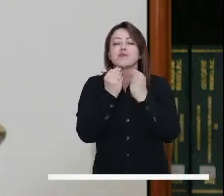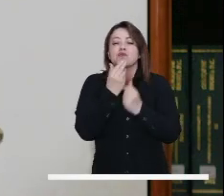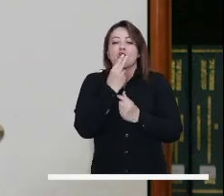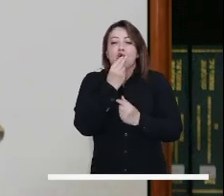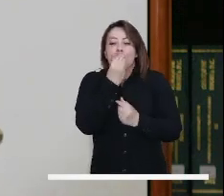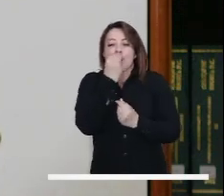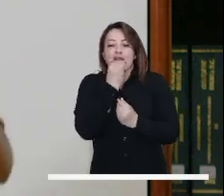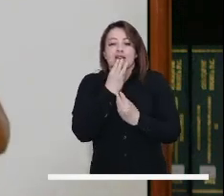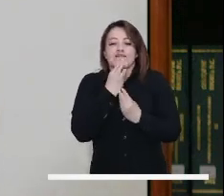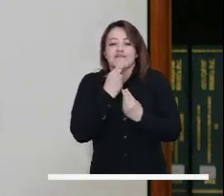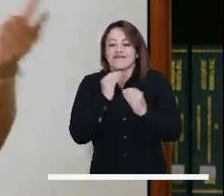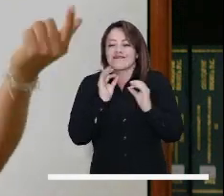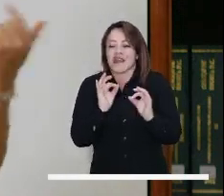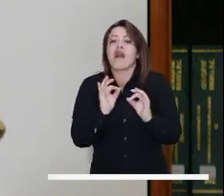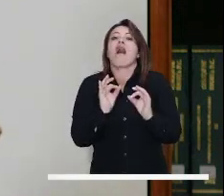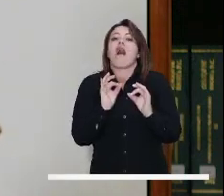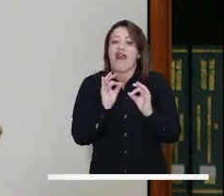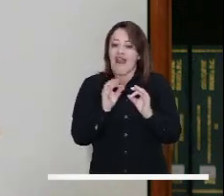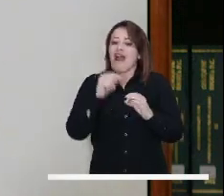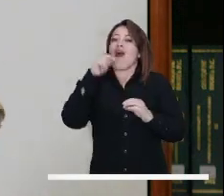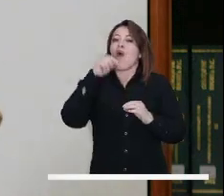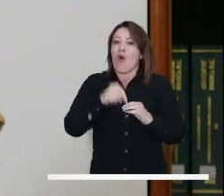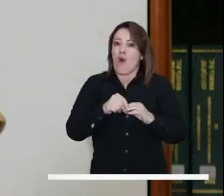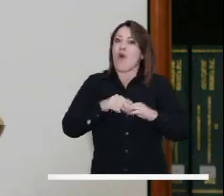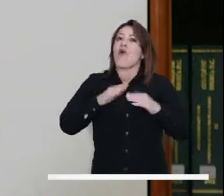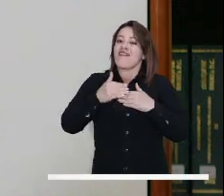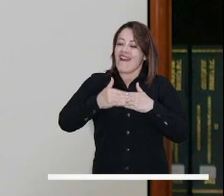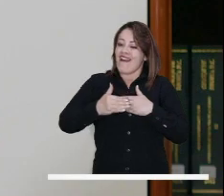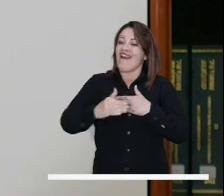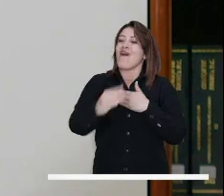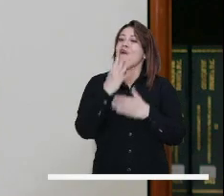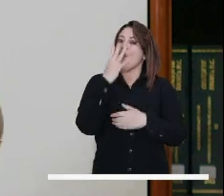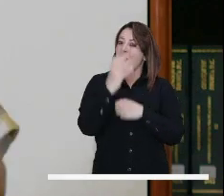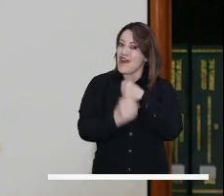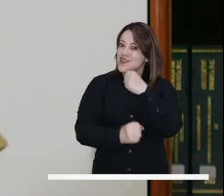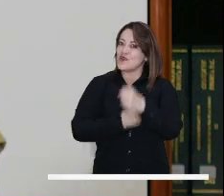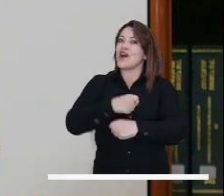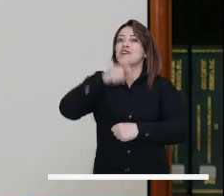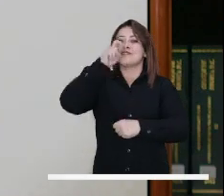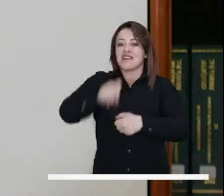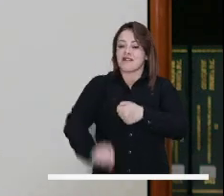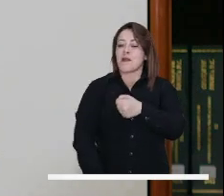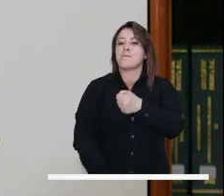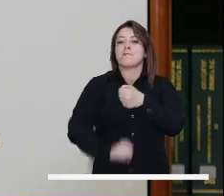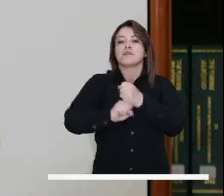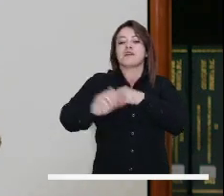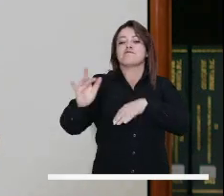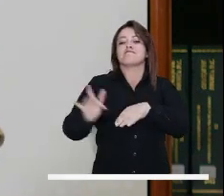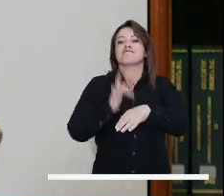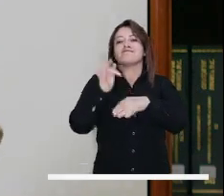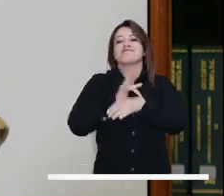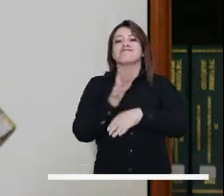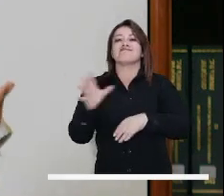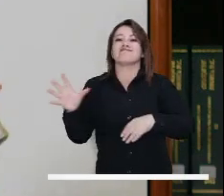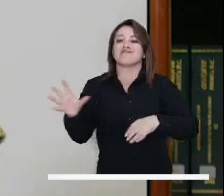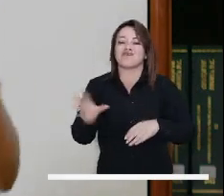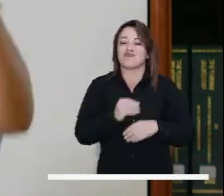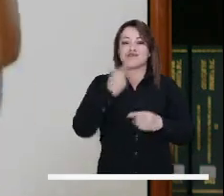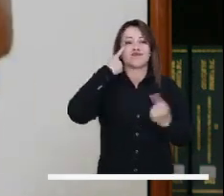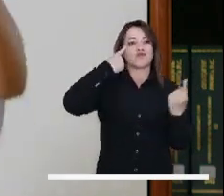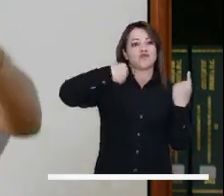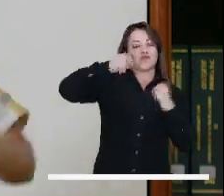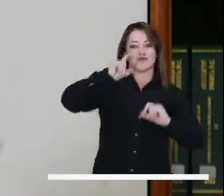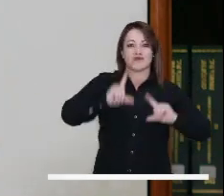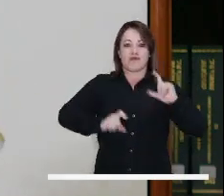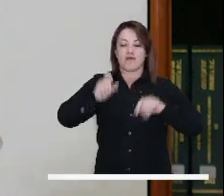saborear la gastronomía, porque todo eso está presente. Y hoy yo creo que ese es el reto para los cuatro años y yo invito a que tengamos